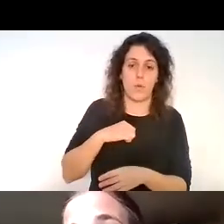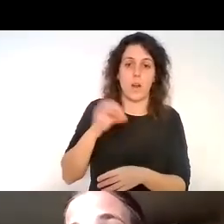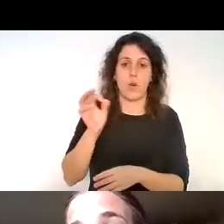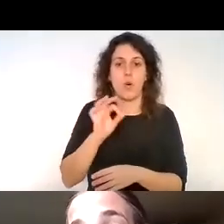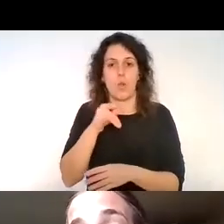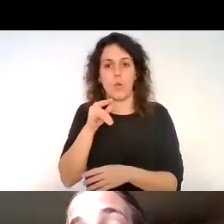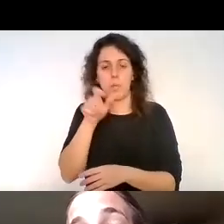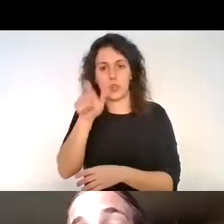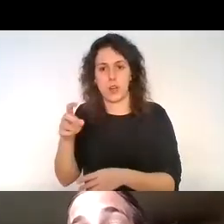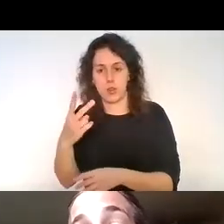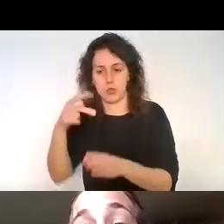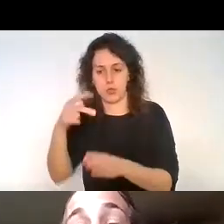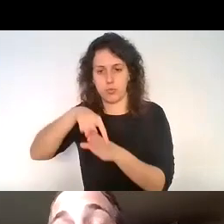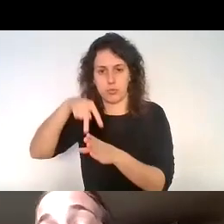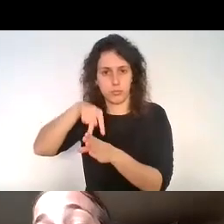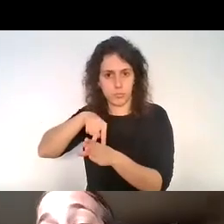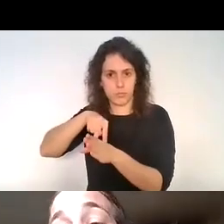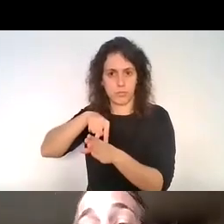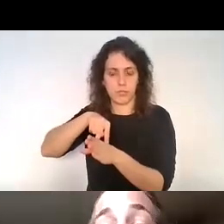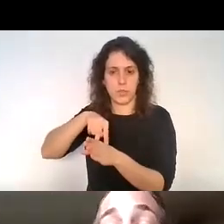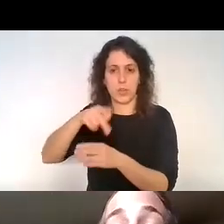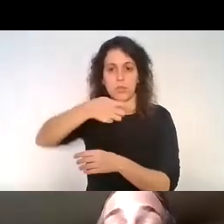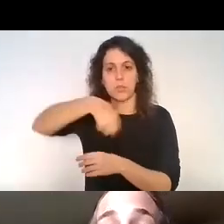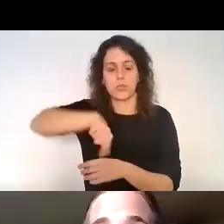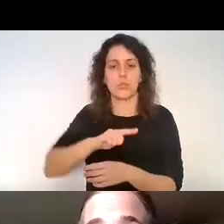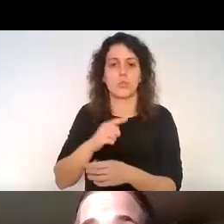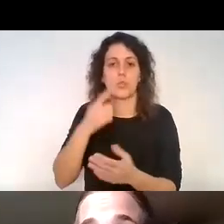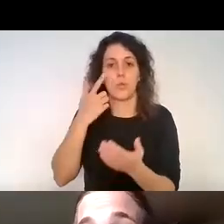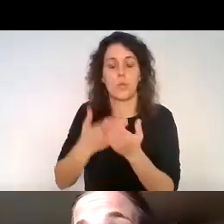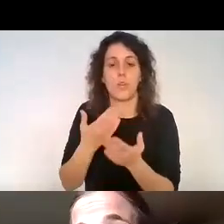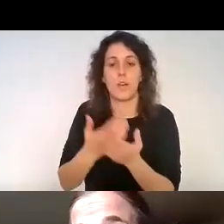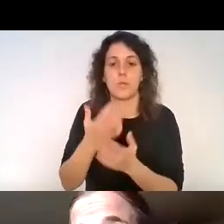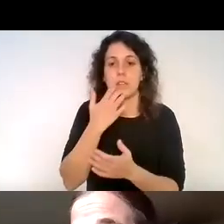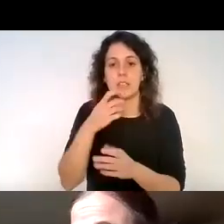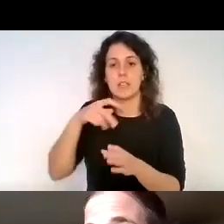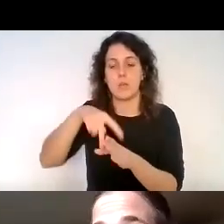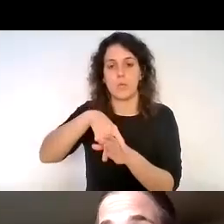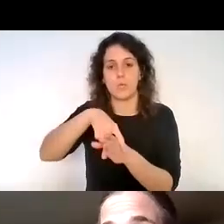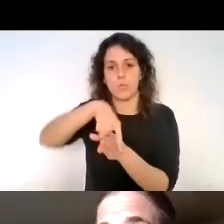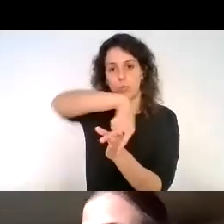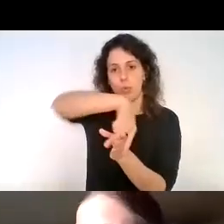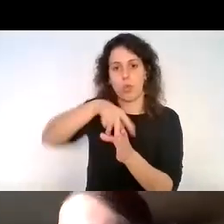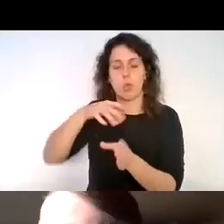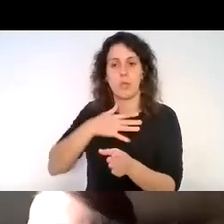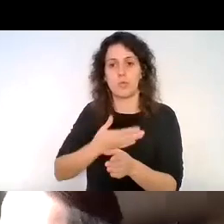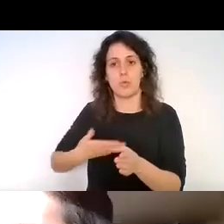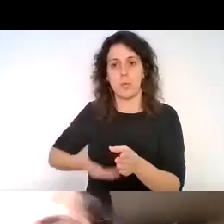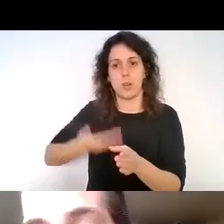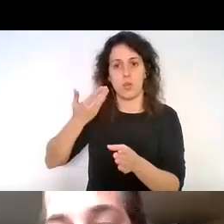entonces nos aseguramos que si hay un desbalance del cuerpo superior no